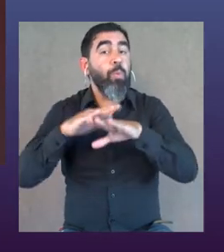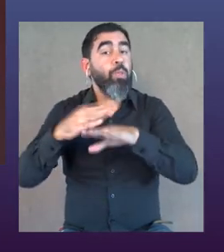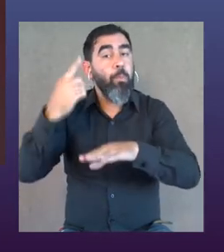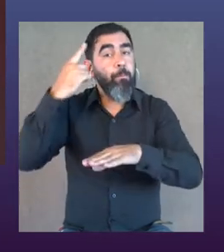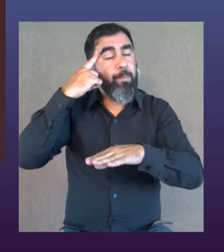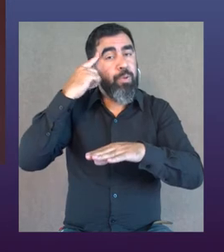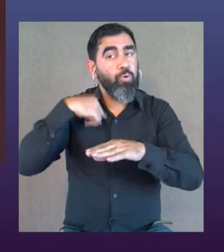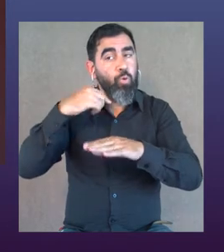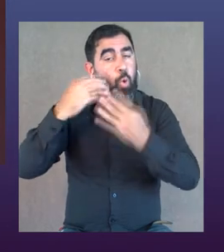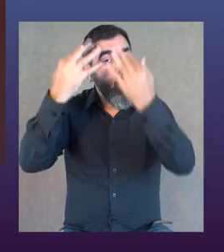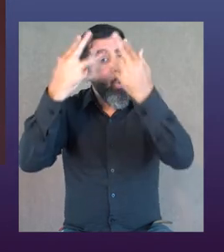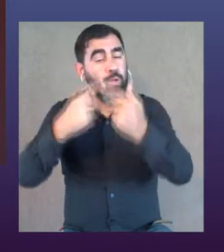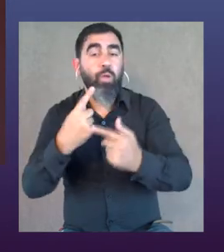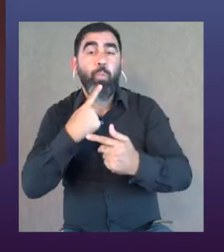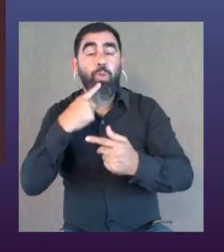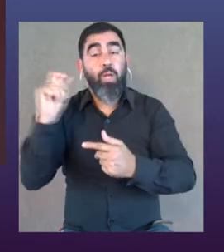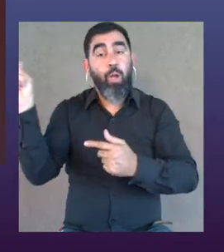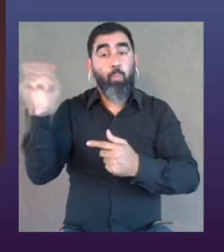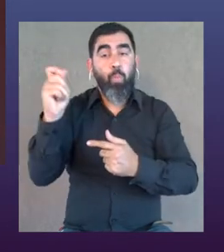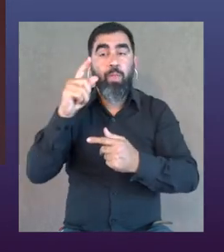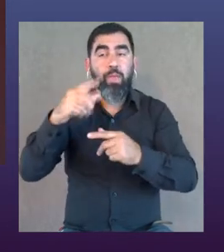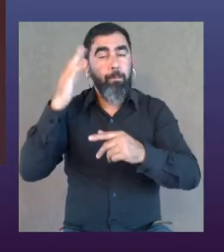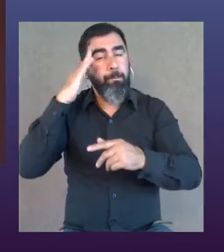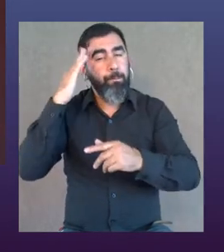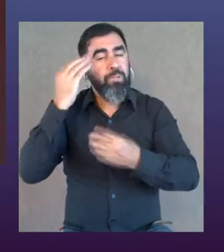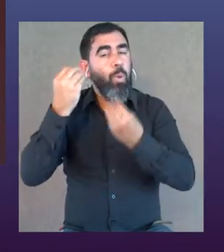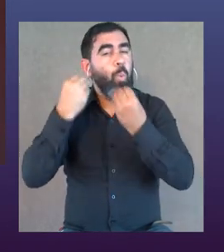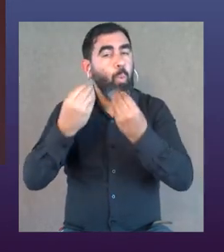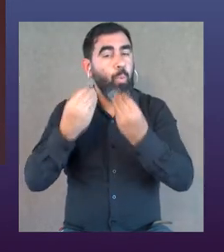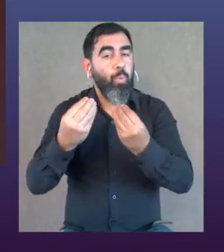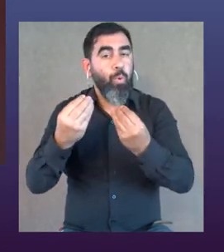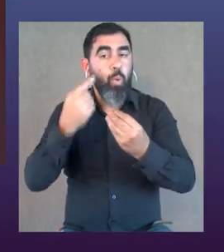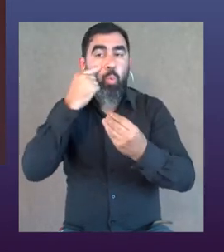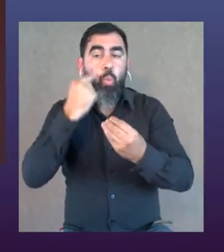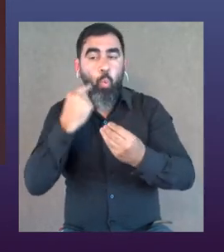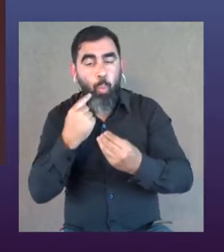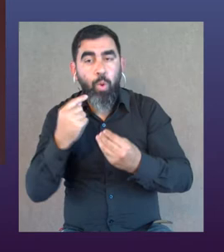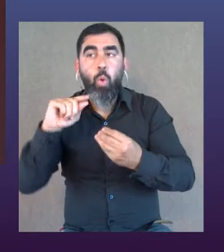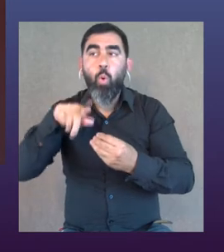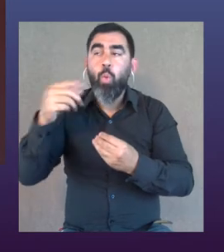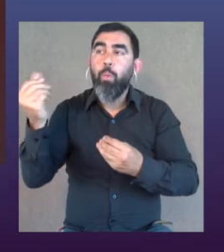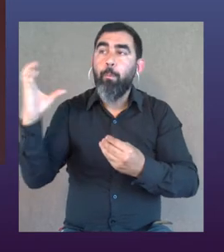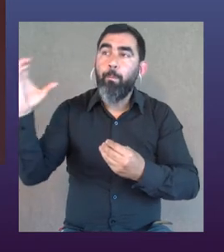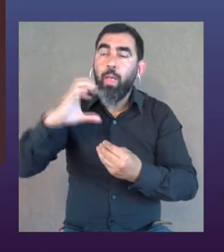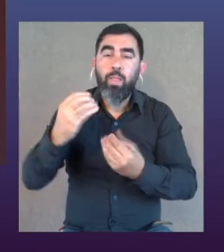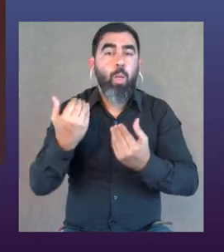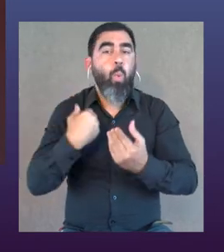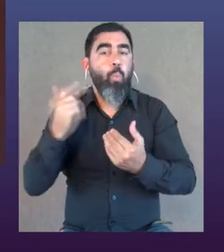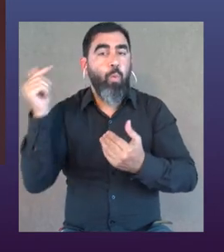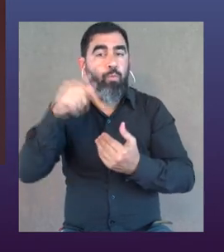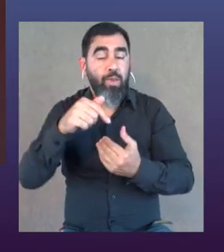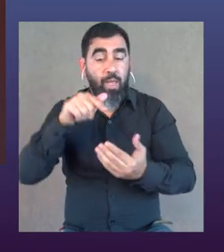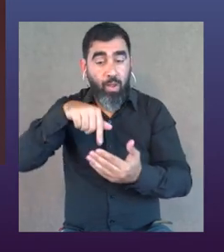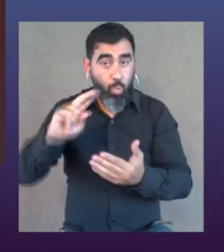a la hora de pensar, cuando uno diseña estas políticas públicas, de tener bien en cuenta cuáles son nuestros números, y cuál es